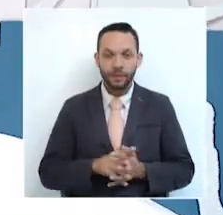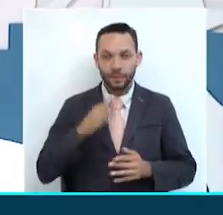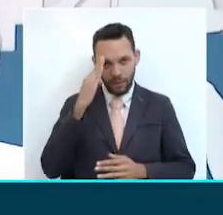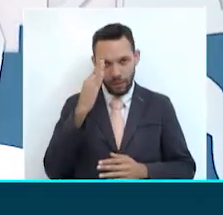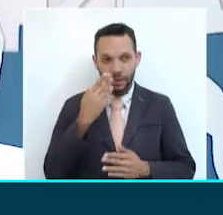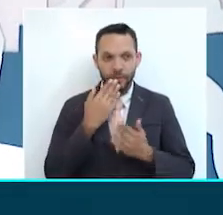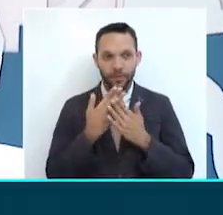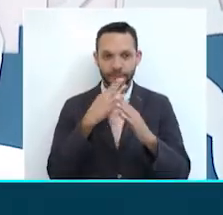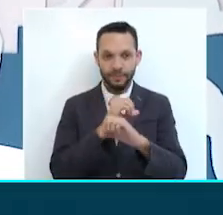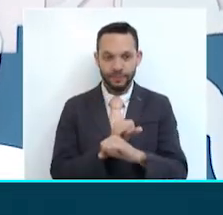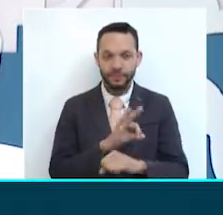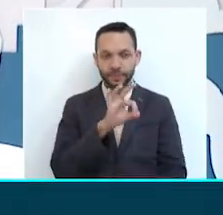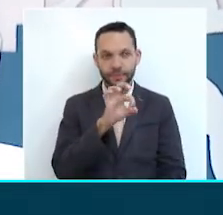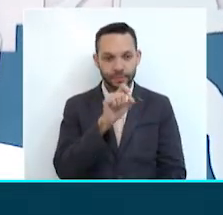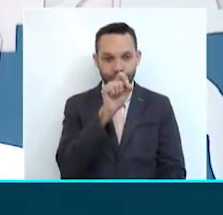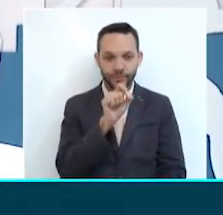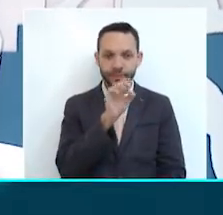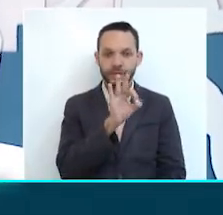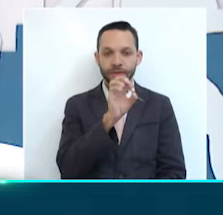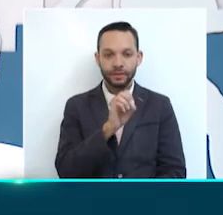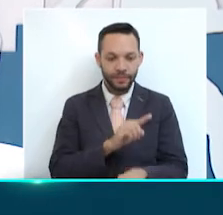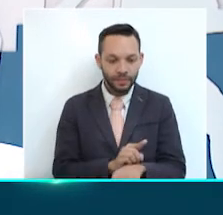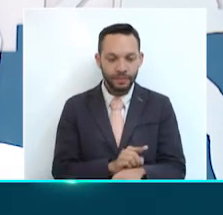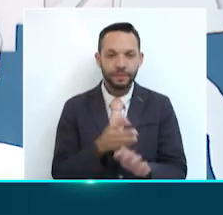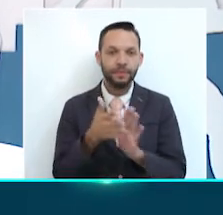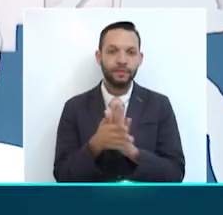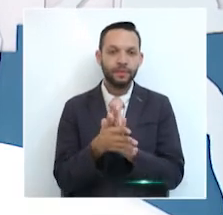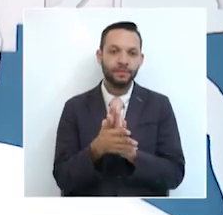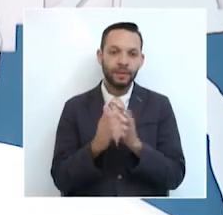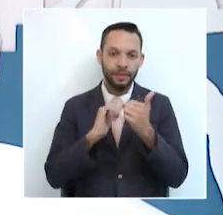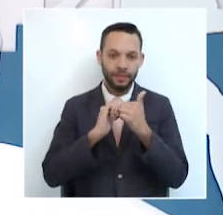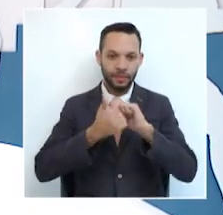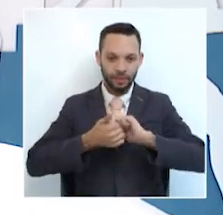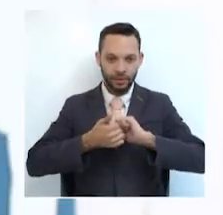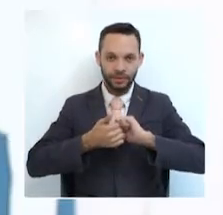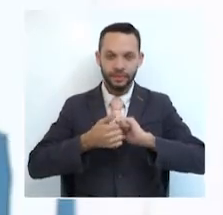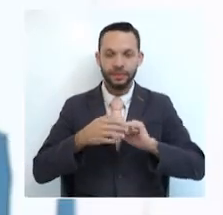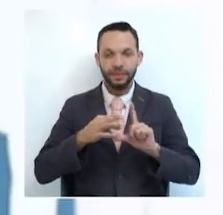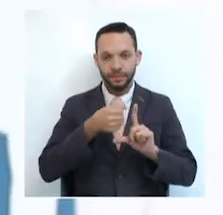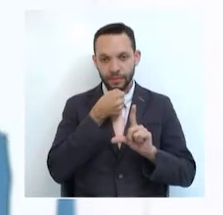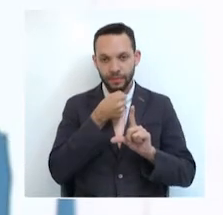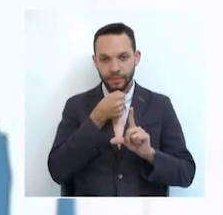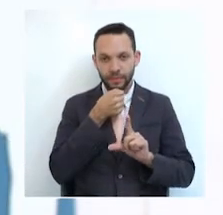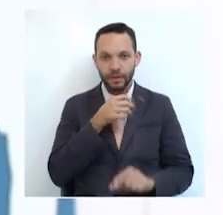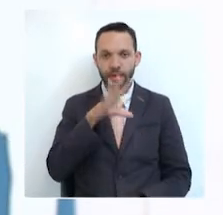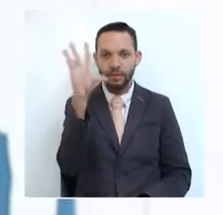¿qué tal? Muy buenas noches. 8.30 minutos. Bienvenidos a la información deportiva en Telecafé Noticias. Deportes Quindío logró un valioso triunfo